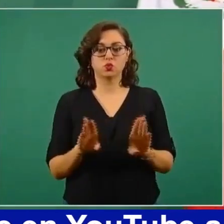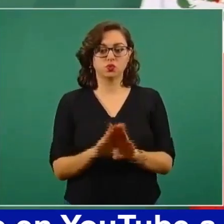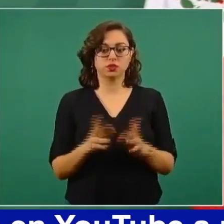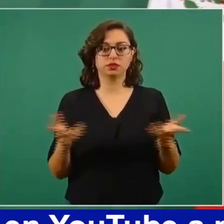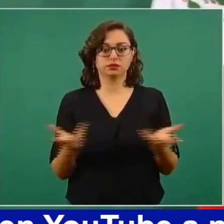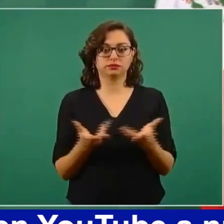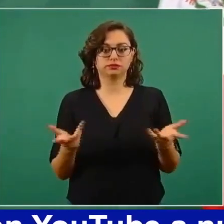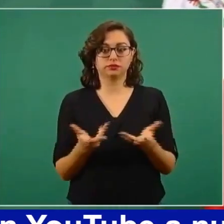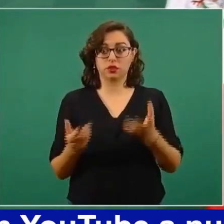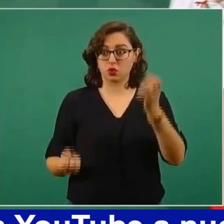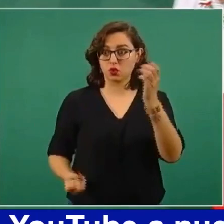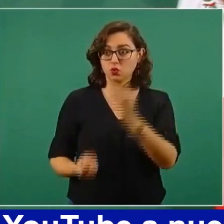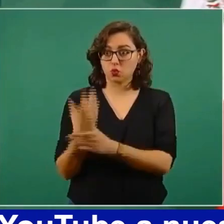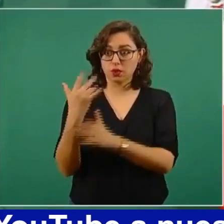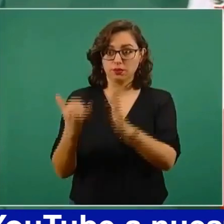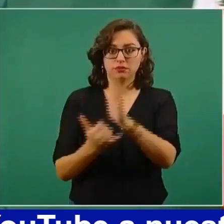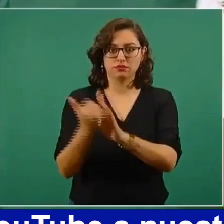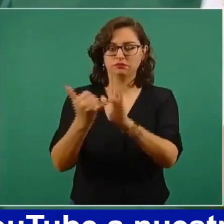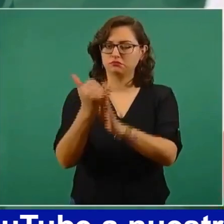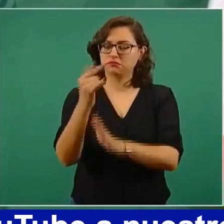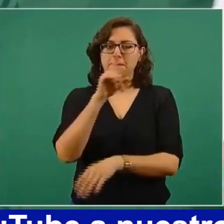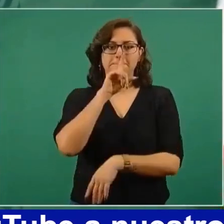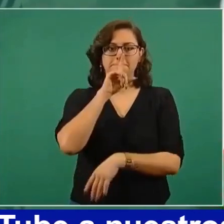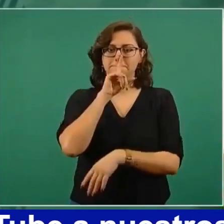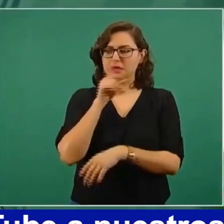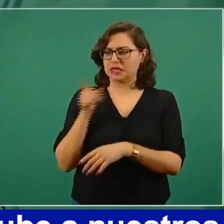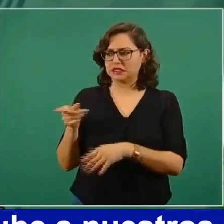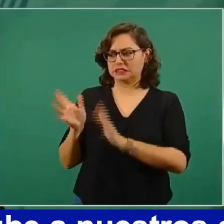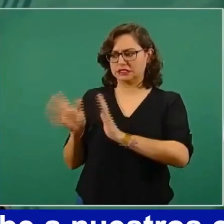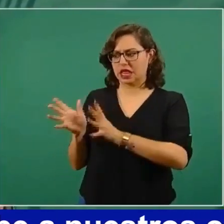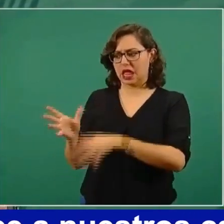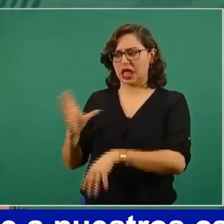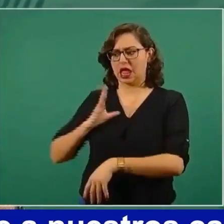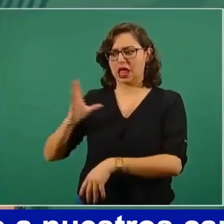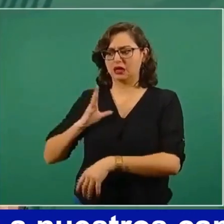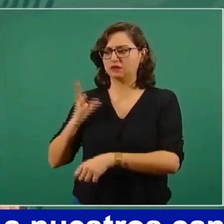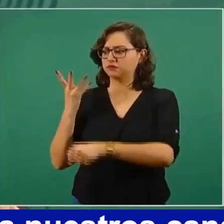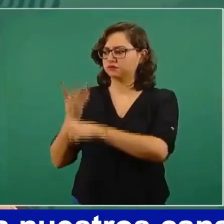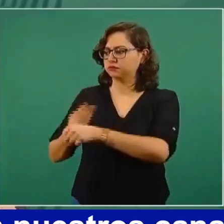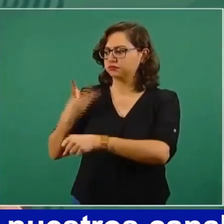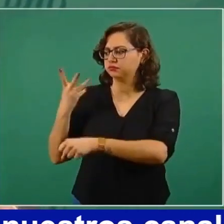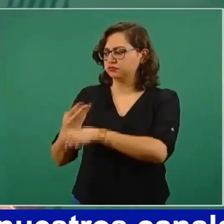y de que tiene que haber competencia y que tiene que haber condiciones de igualdad.